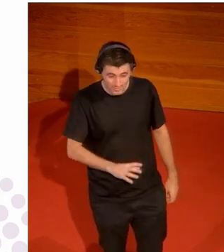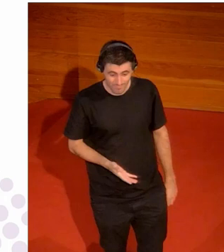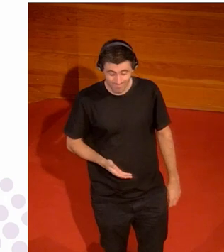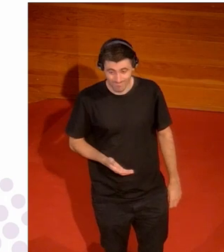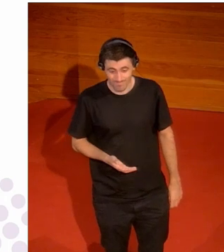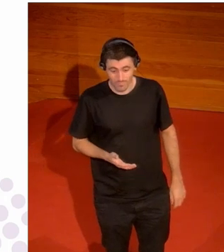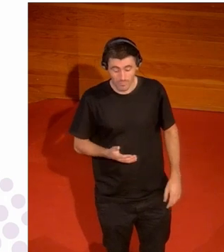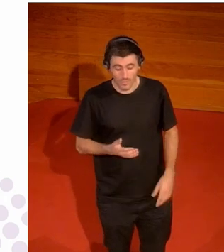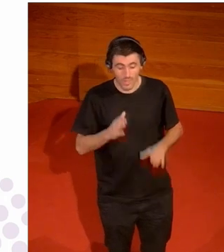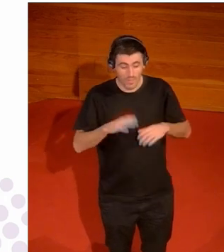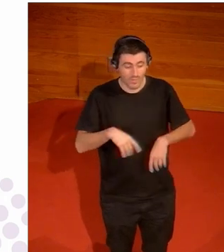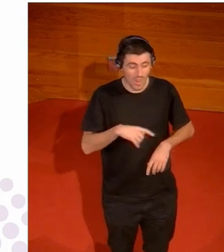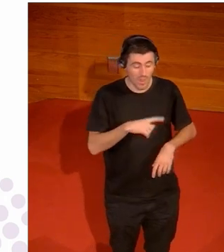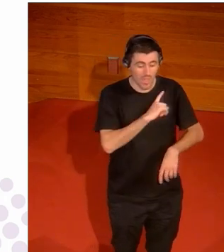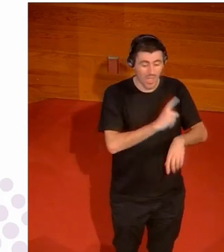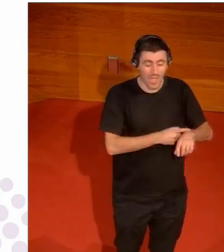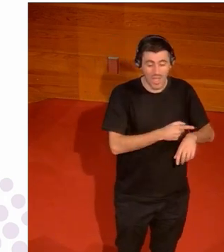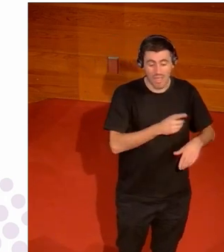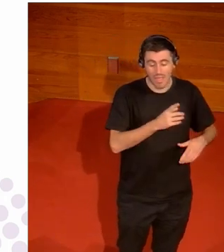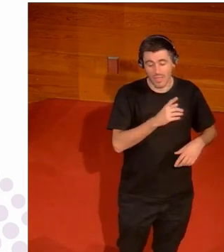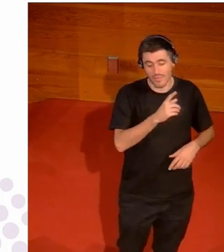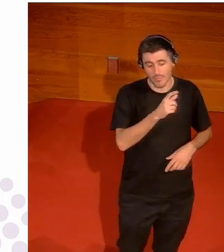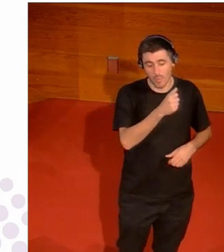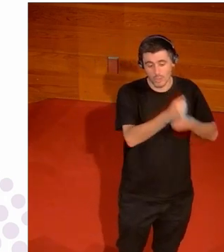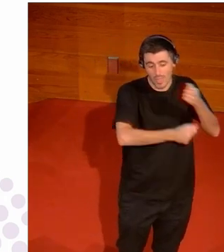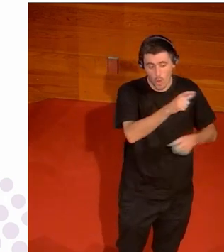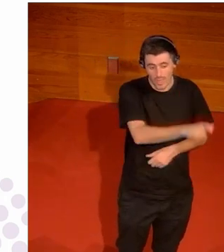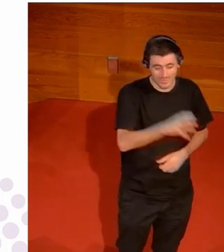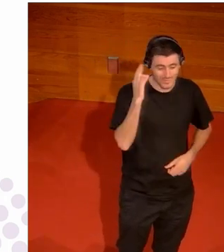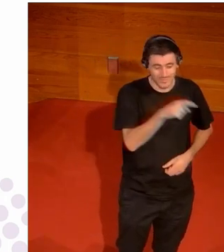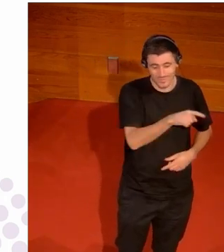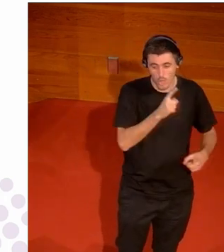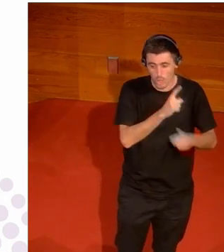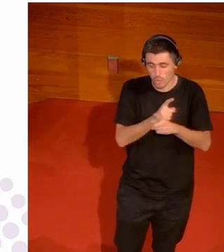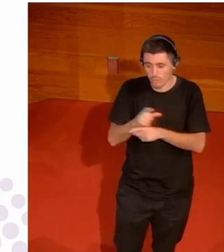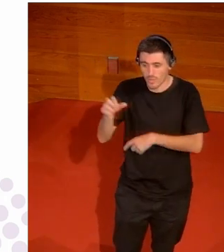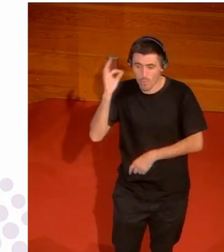vayan a enfrentar contra ellas pues no me parece a mí que hay una desigualdad física